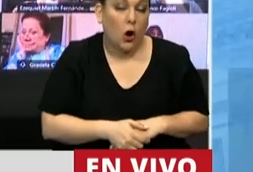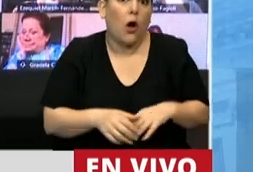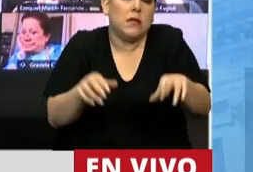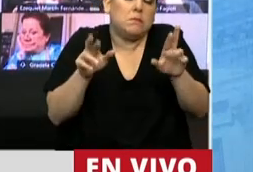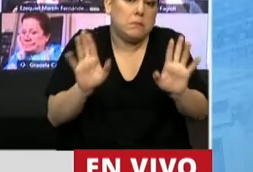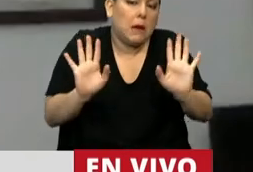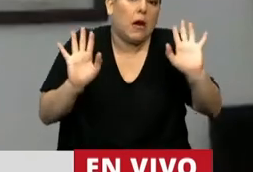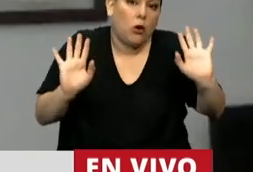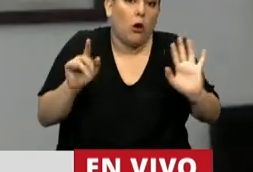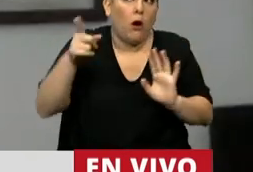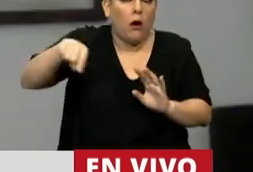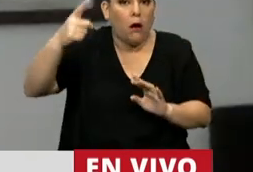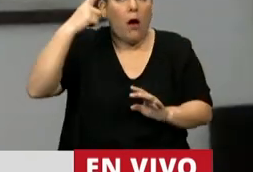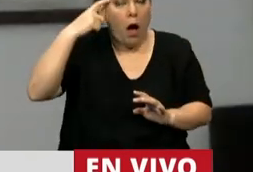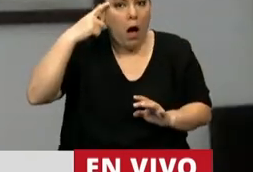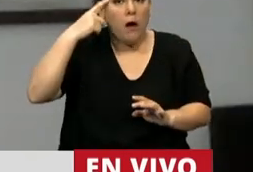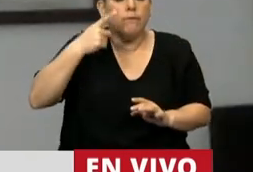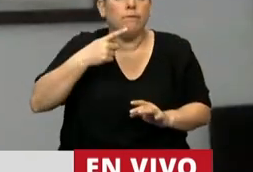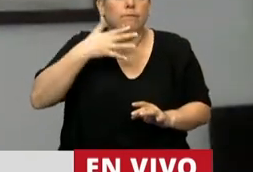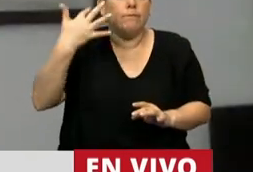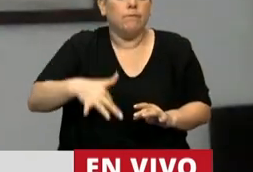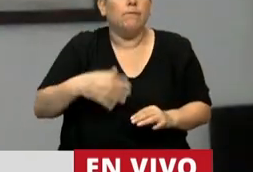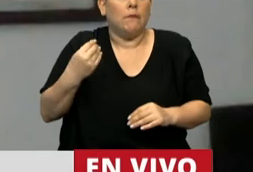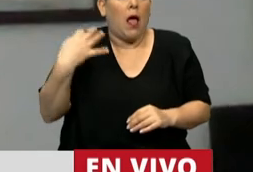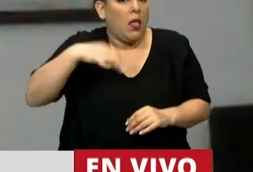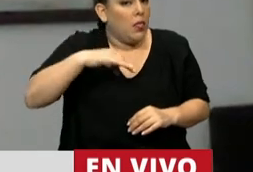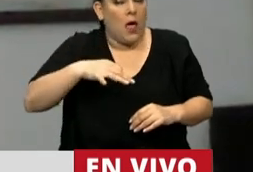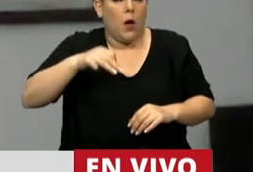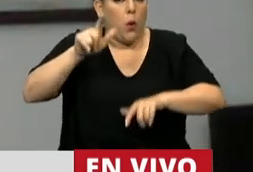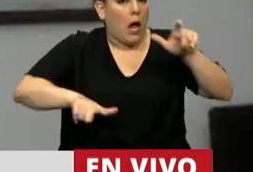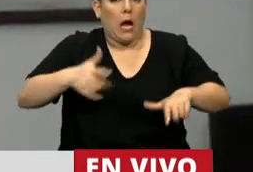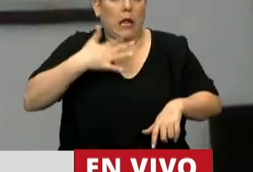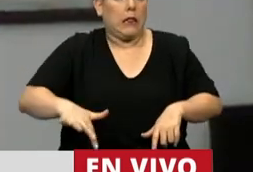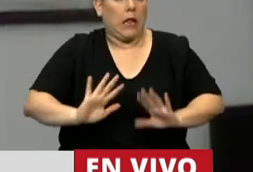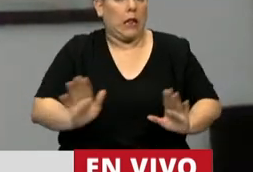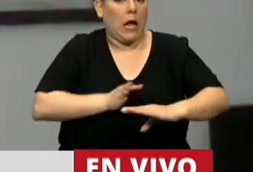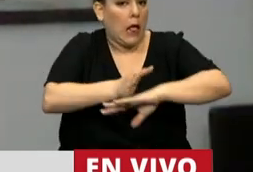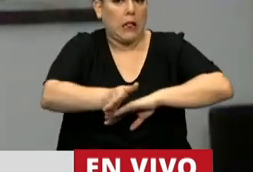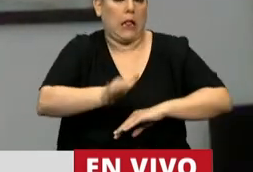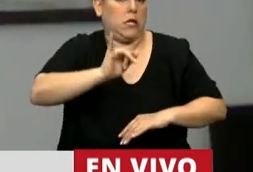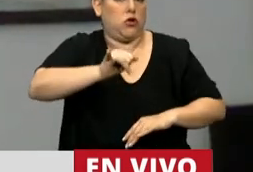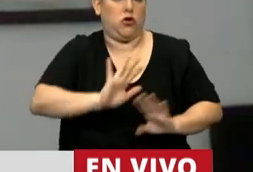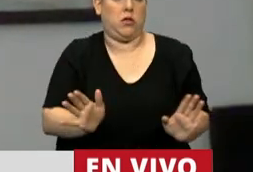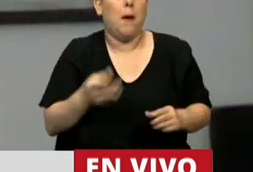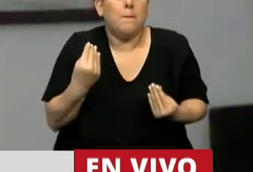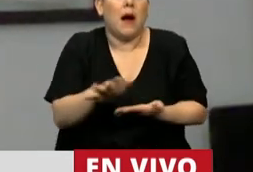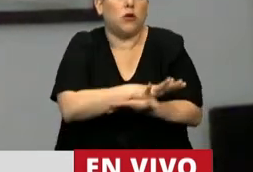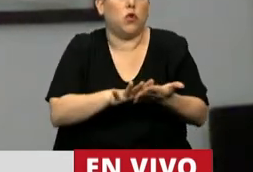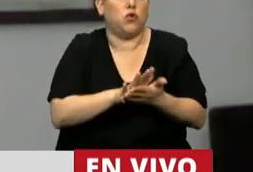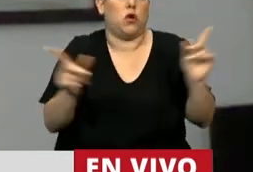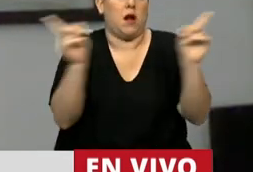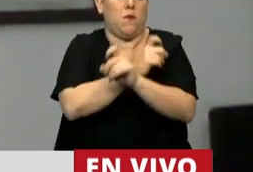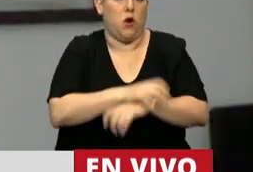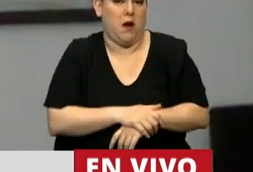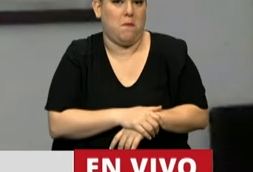racionalidad de las autoridades de mi provincia y a la racionalidad de las políticas para resolver el problema